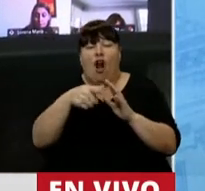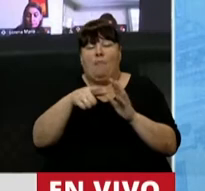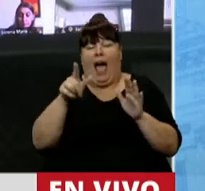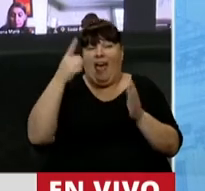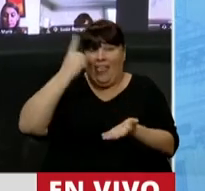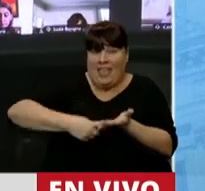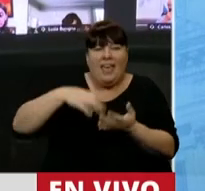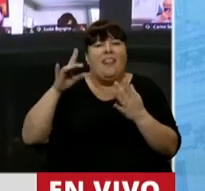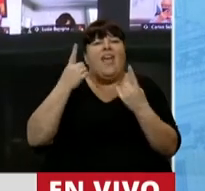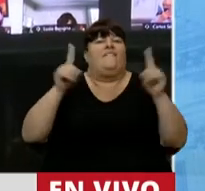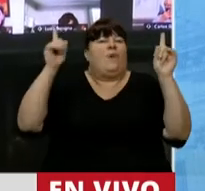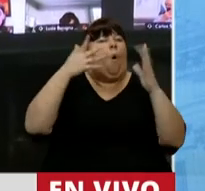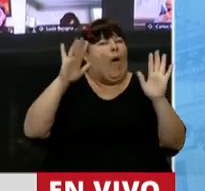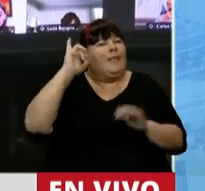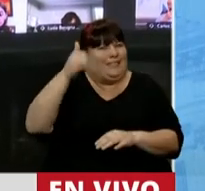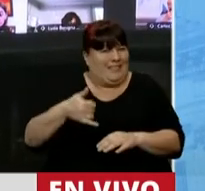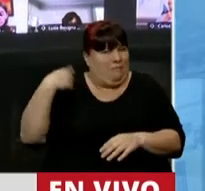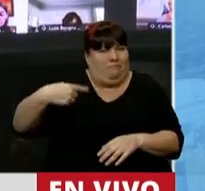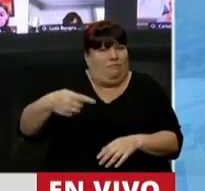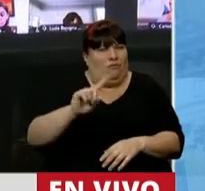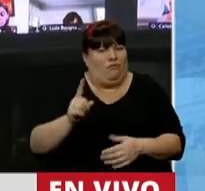claramente excepcional como lo hemos dicho.